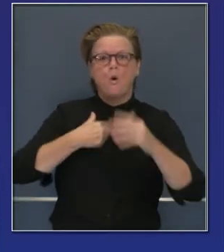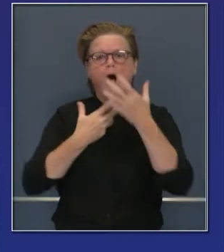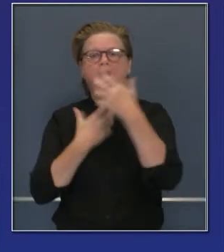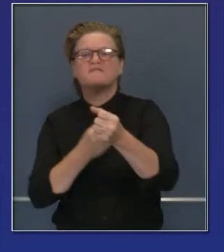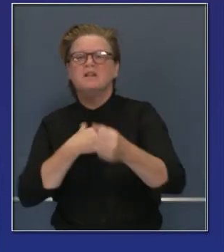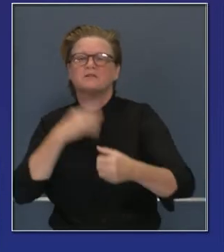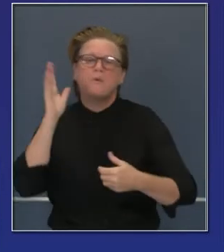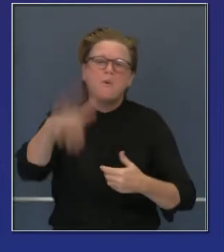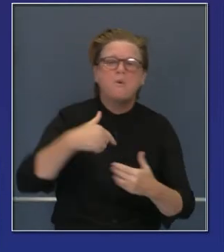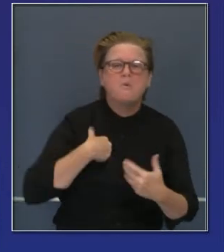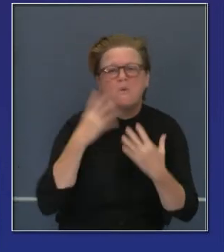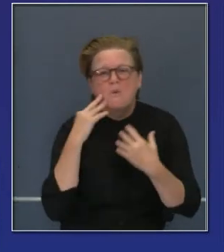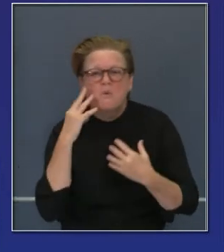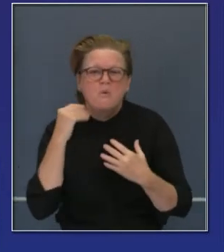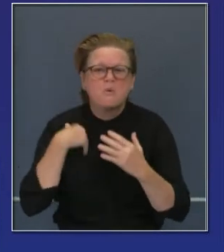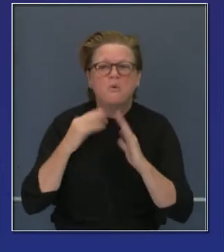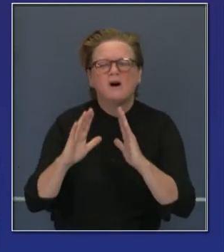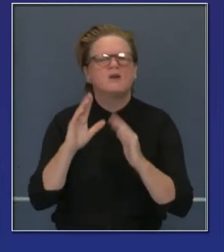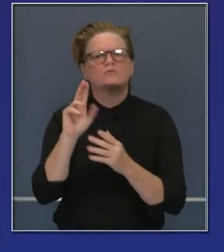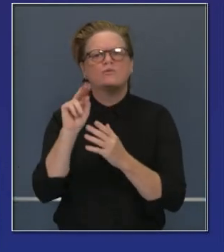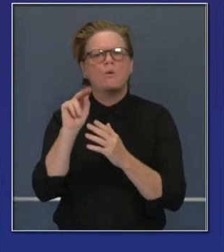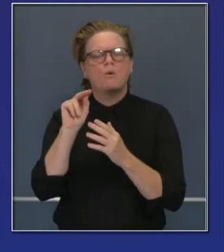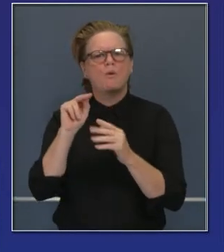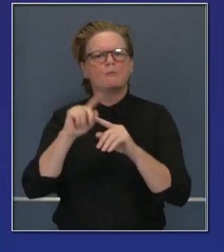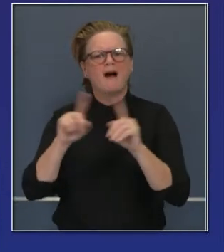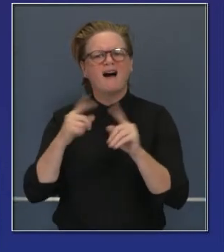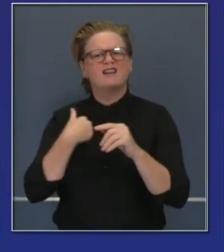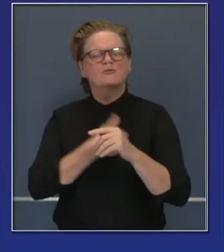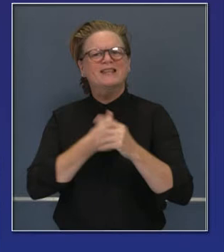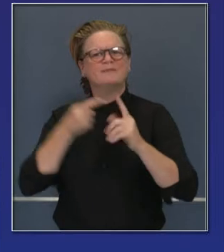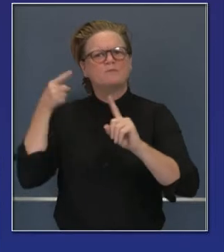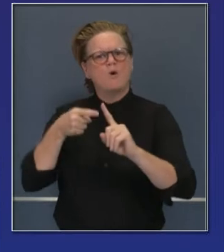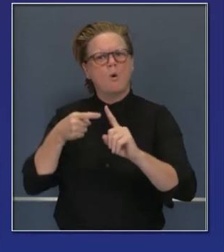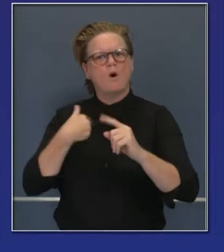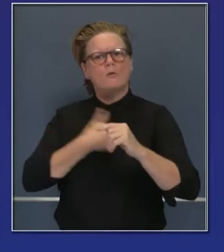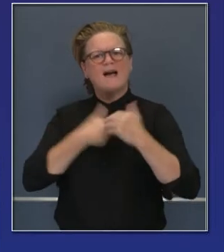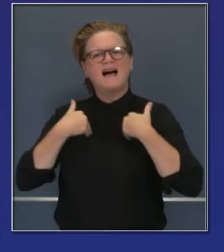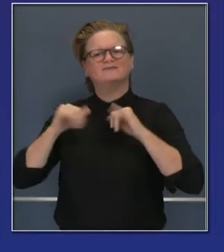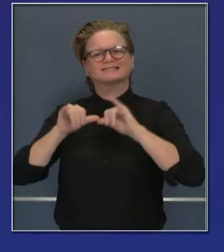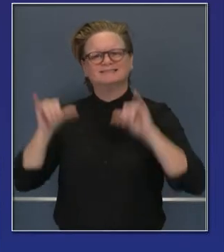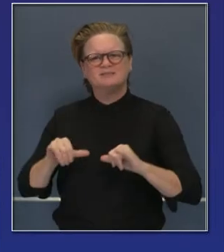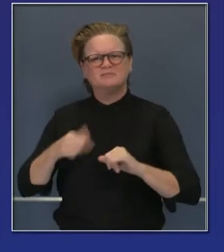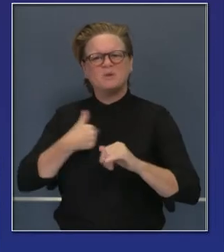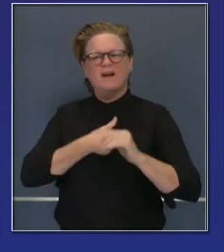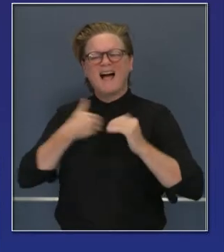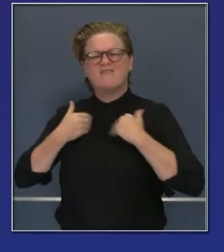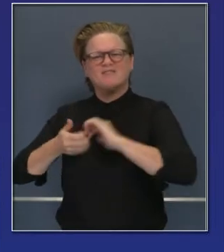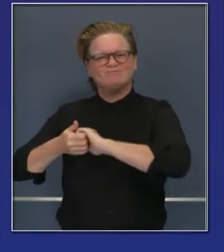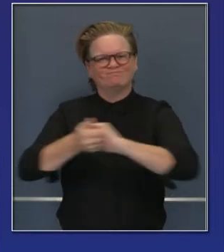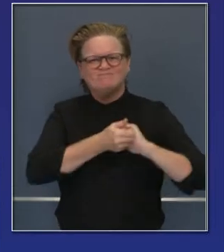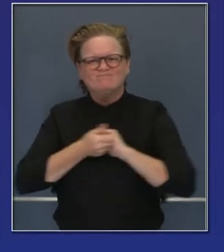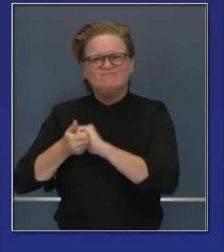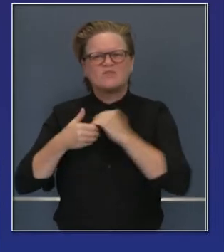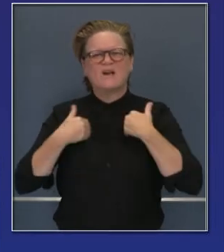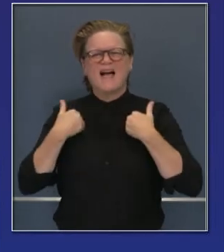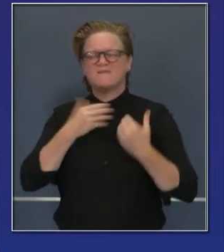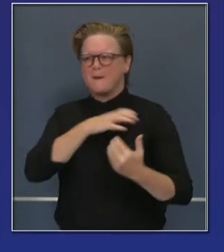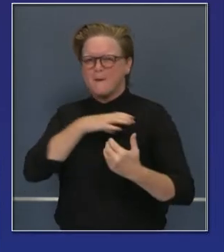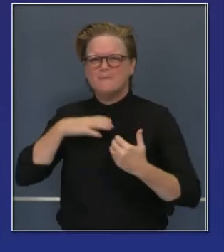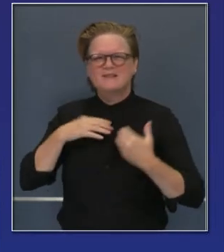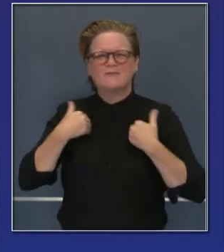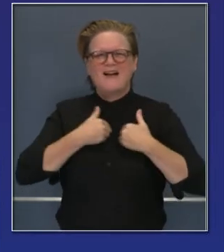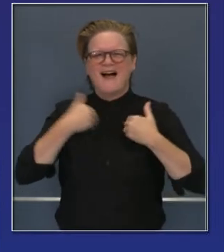es un área en la cual hemos desarrollado relaciones fuertes, sociedades fuertes. No estamos comenzando de la nada